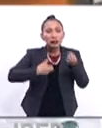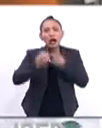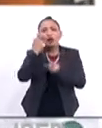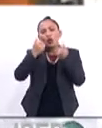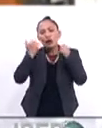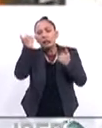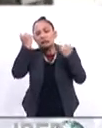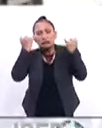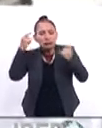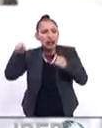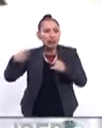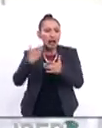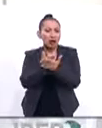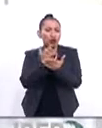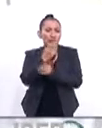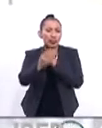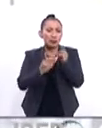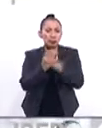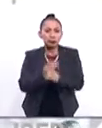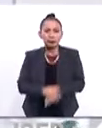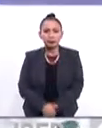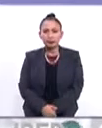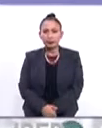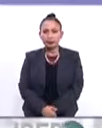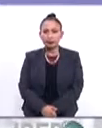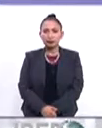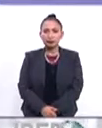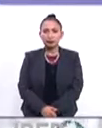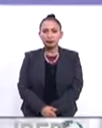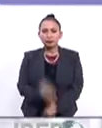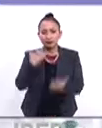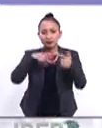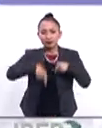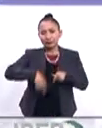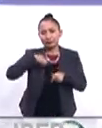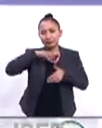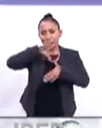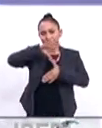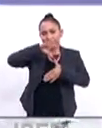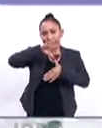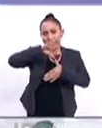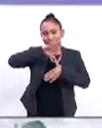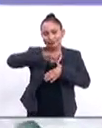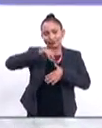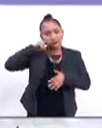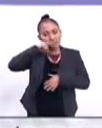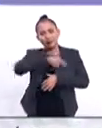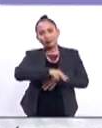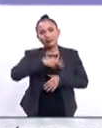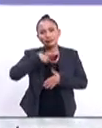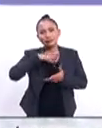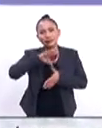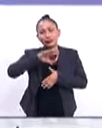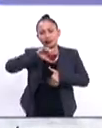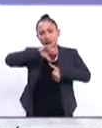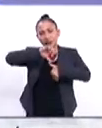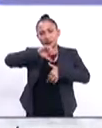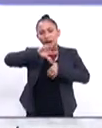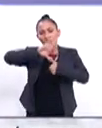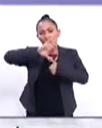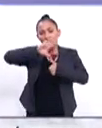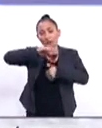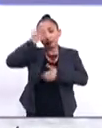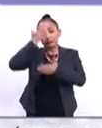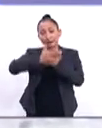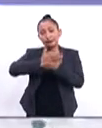perspectivas de la economía mundial regresamos a América precisamente a América América del Norte y es que